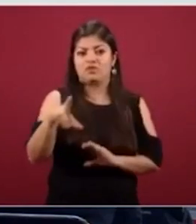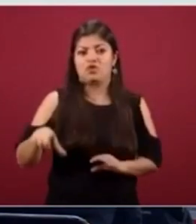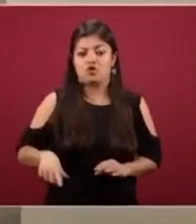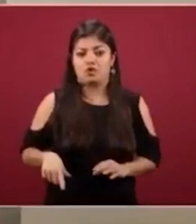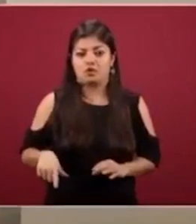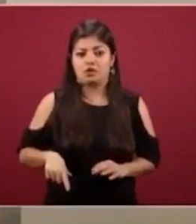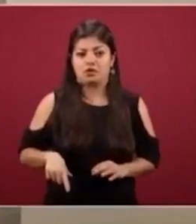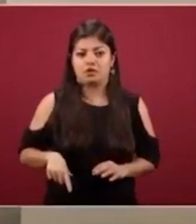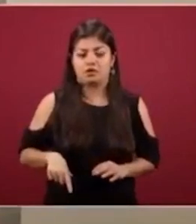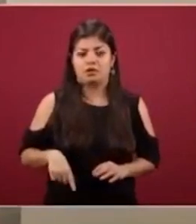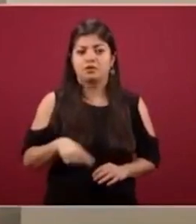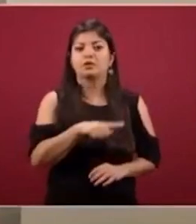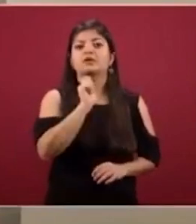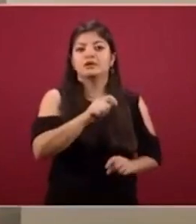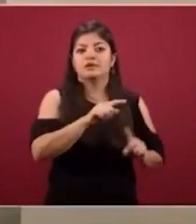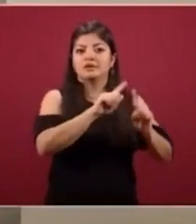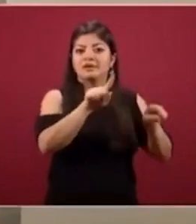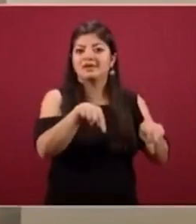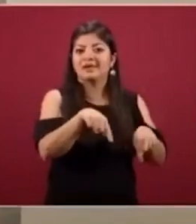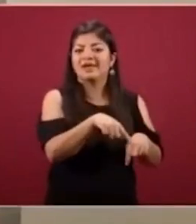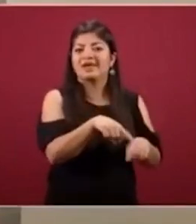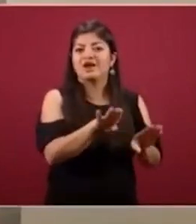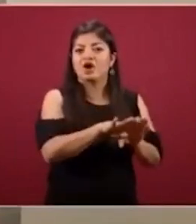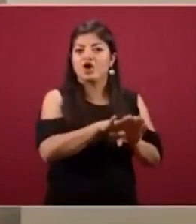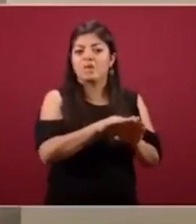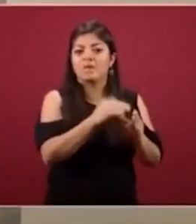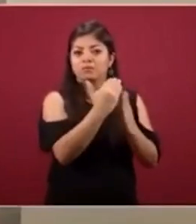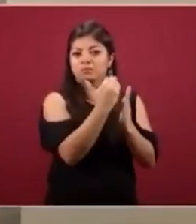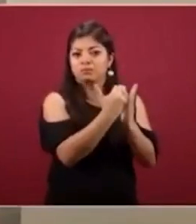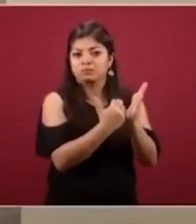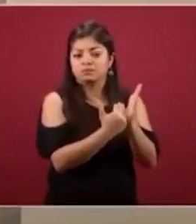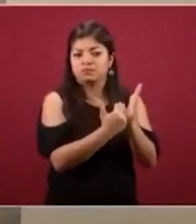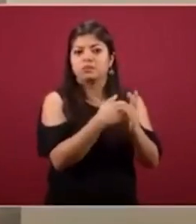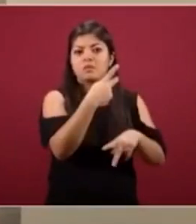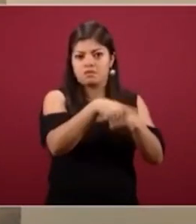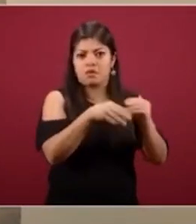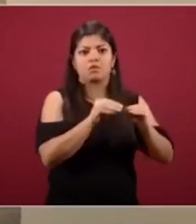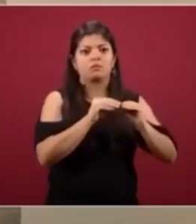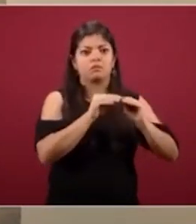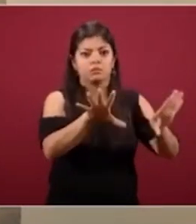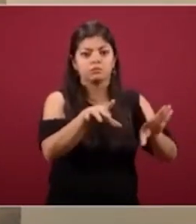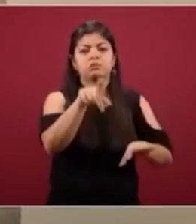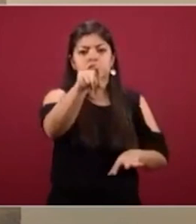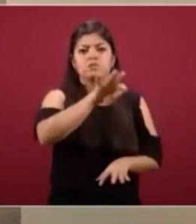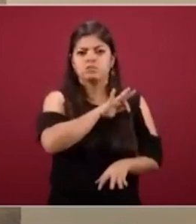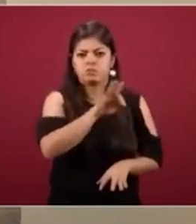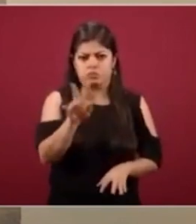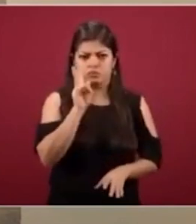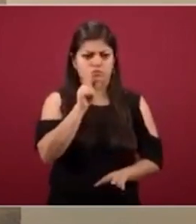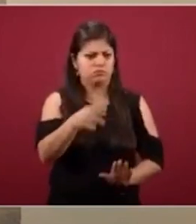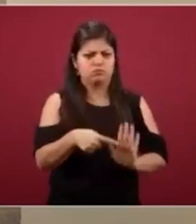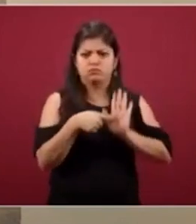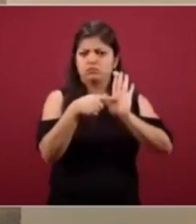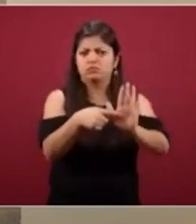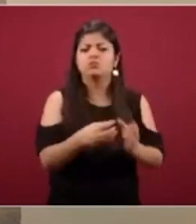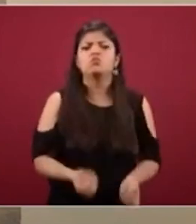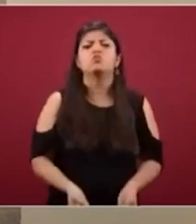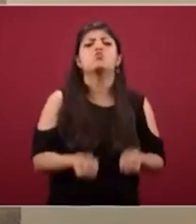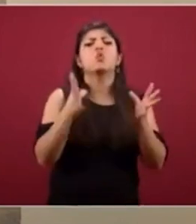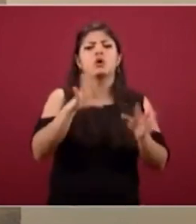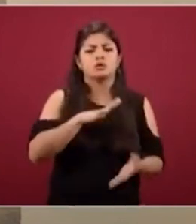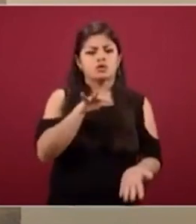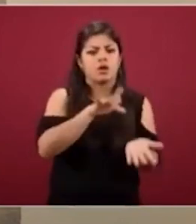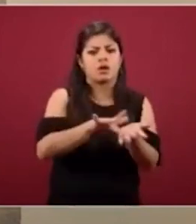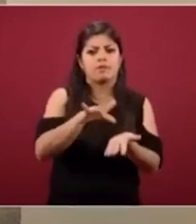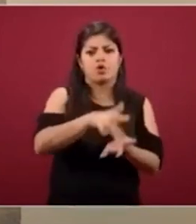este es el padrón de beneficiarios que se va a publicar y en donde se va a poder comprobar cuántos apoyos realmente